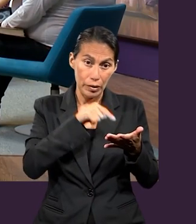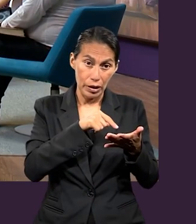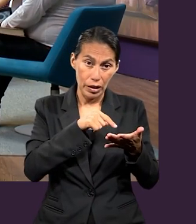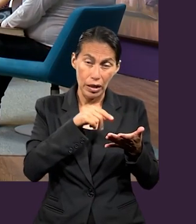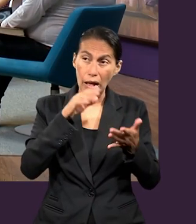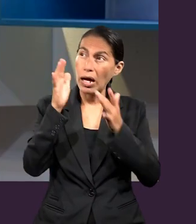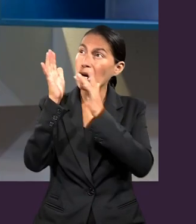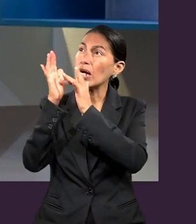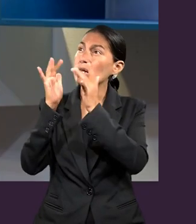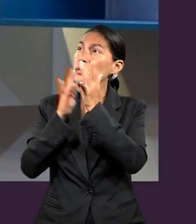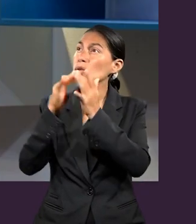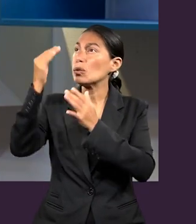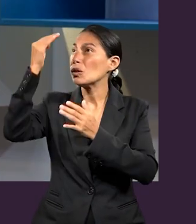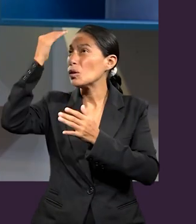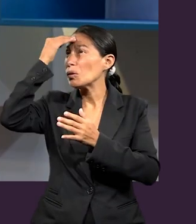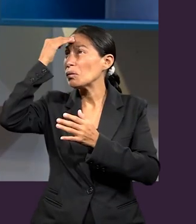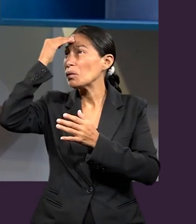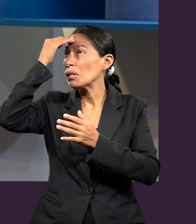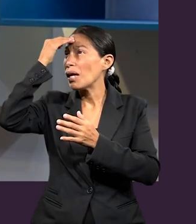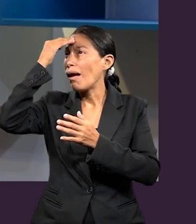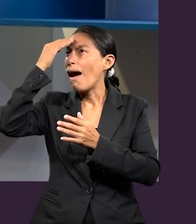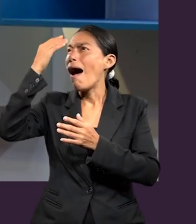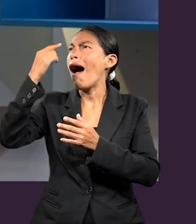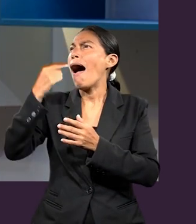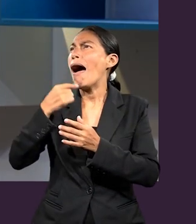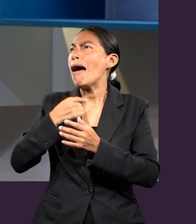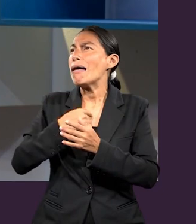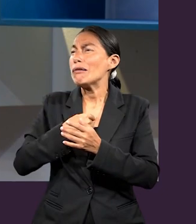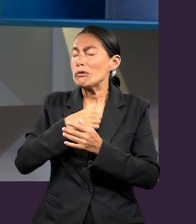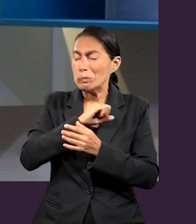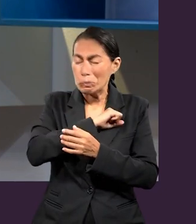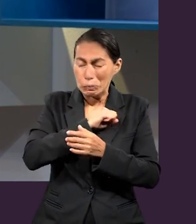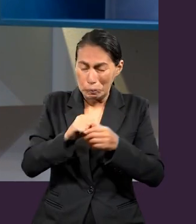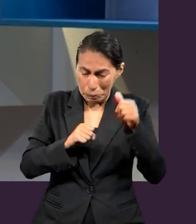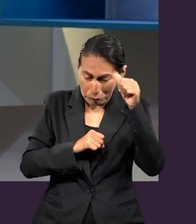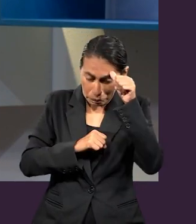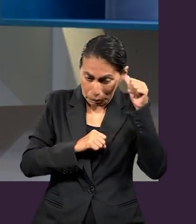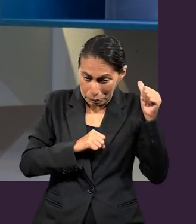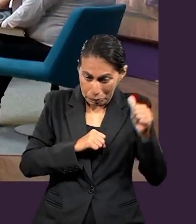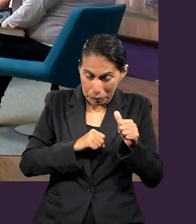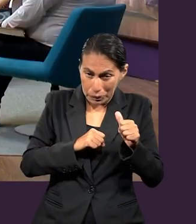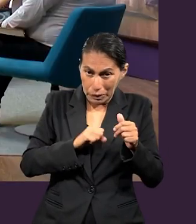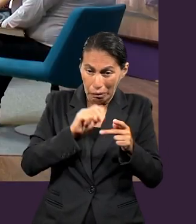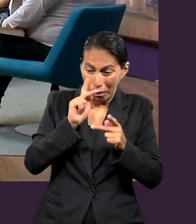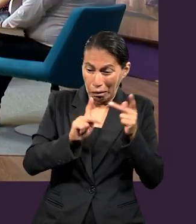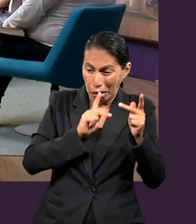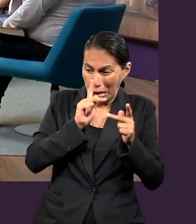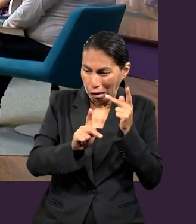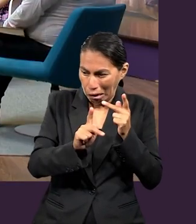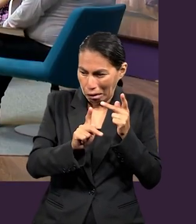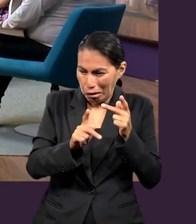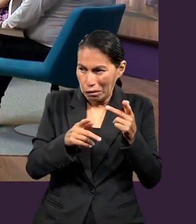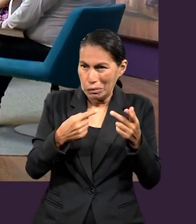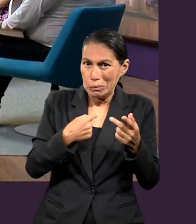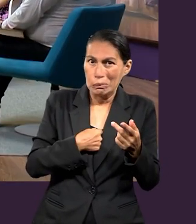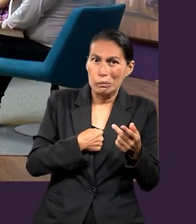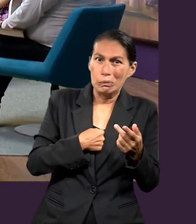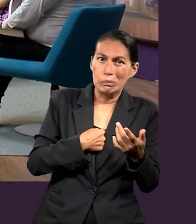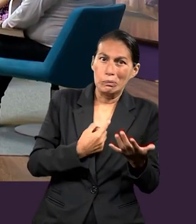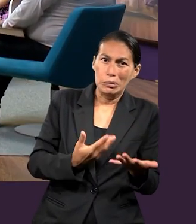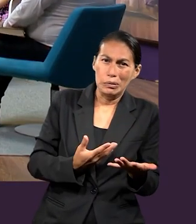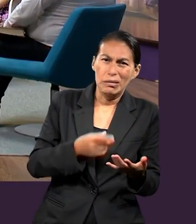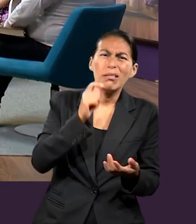que iba conociendo a Jesús... Imperfecto. Se sentía más imperfecto. Mi pregunta es, ¿a qué creen